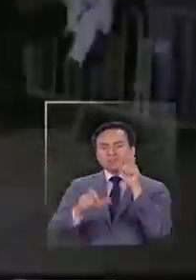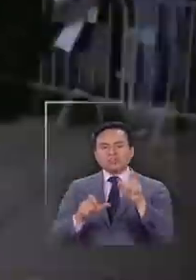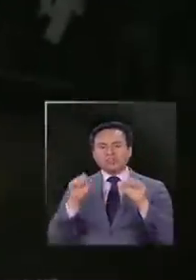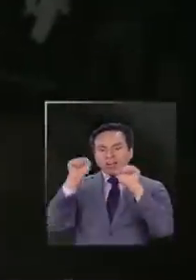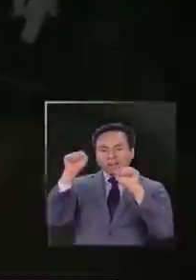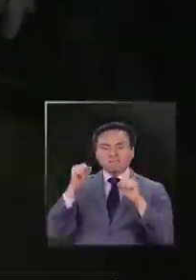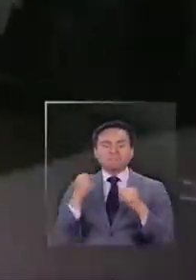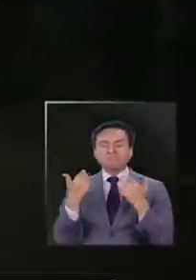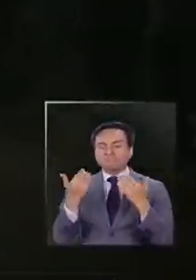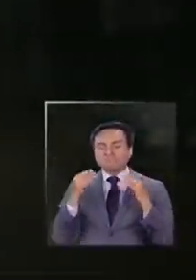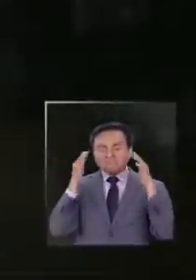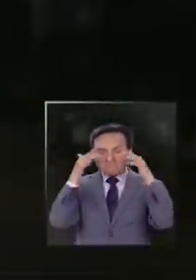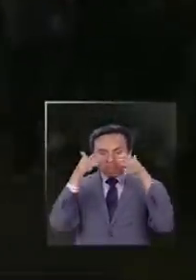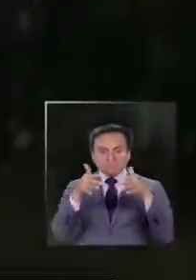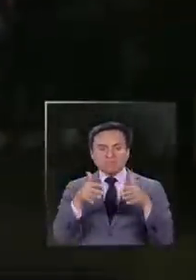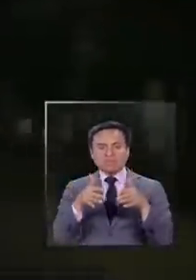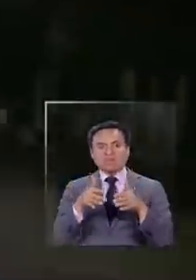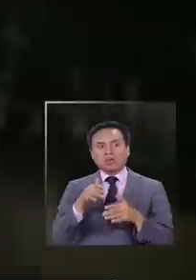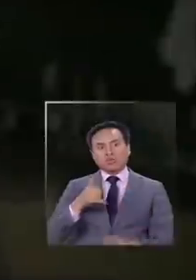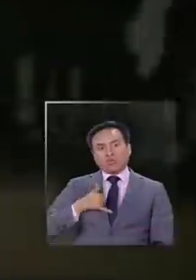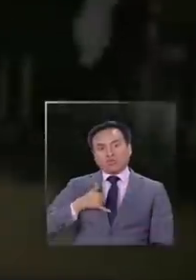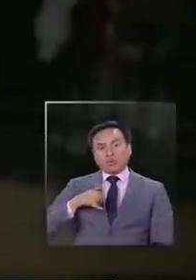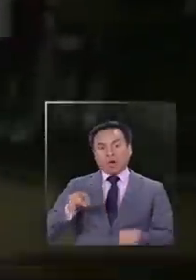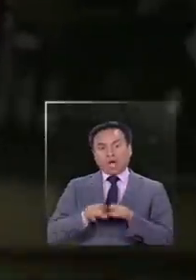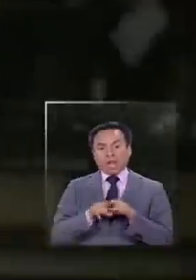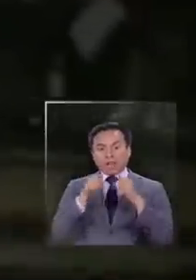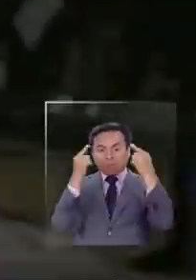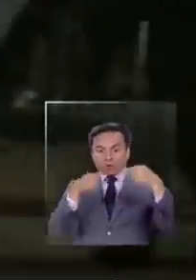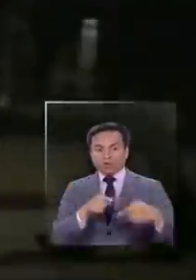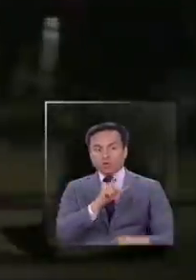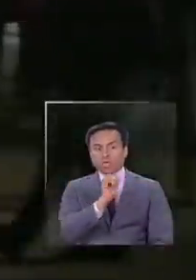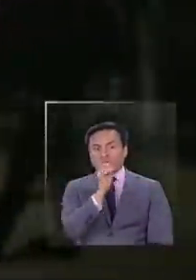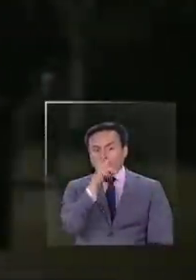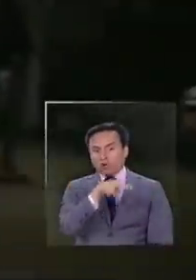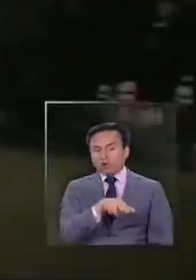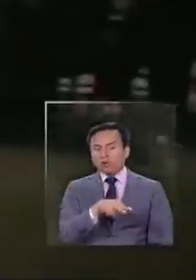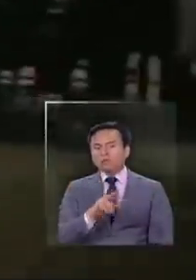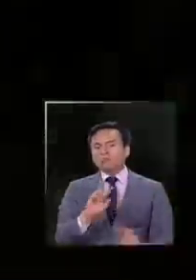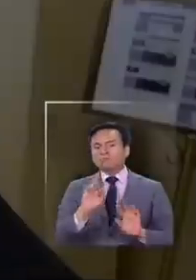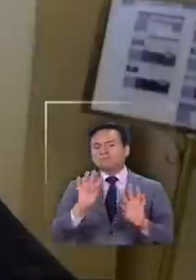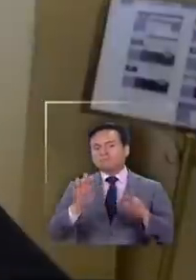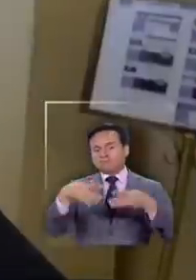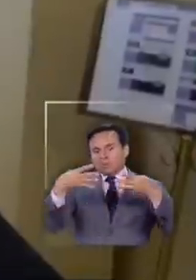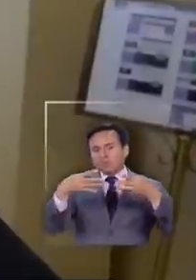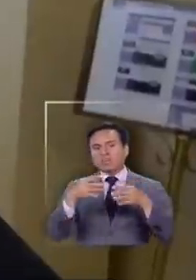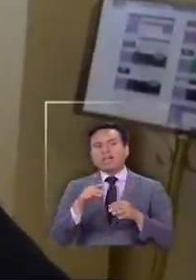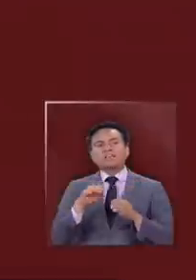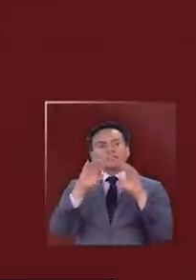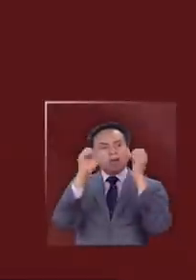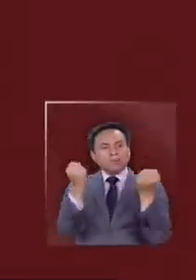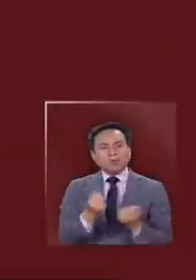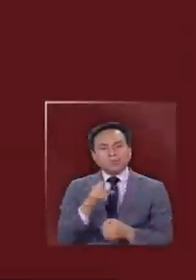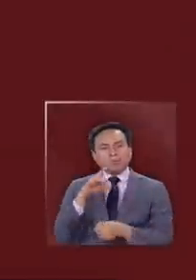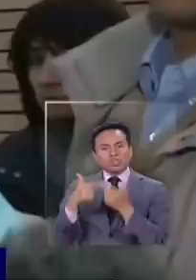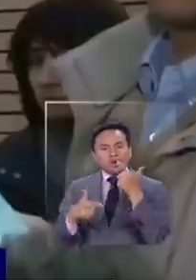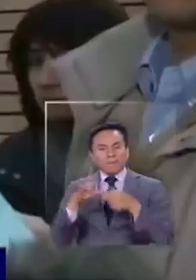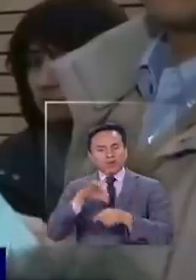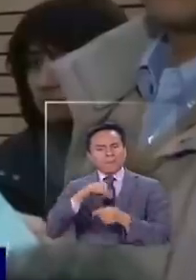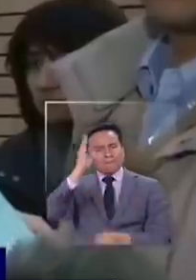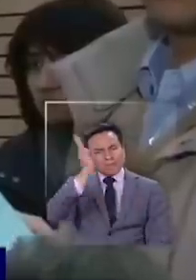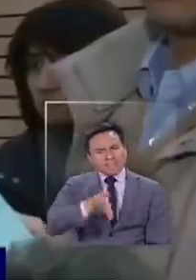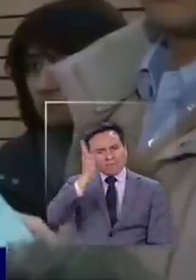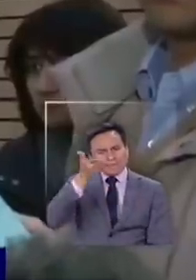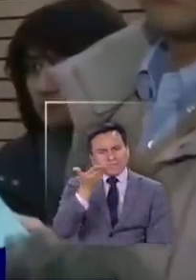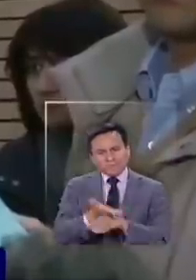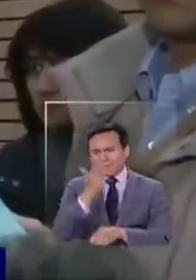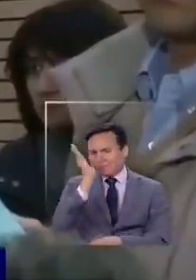concentrados claro que mientras la Juve se alistaba para enfrentar al León por los octavos de la Champions políticos y médicos pedían la cancelación